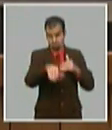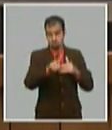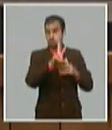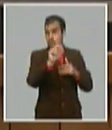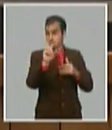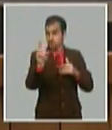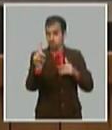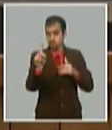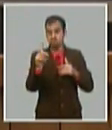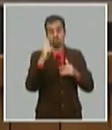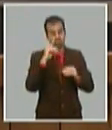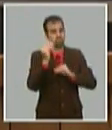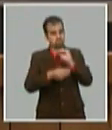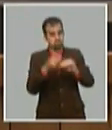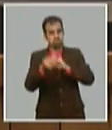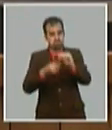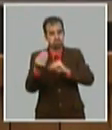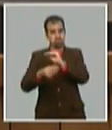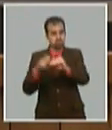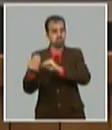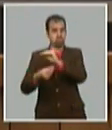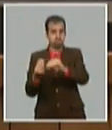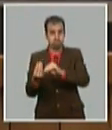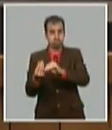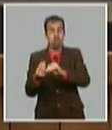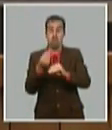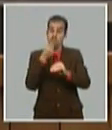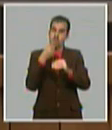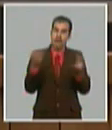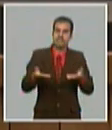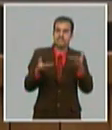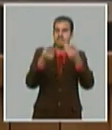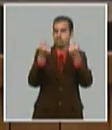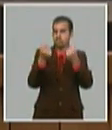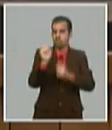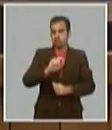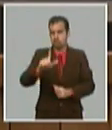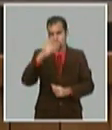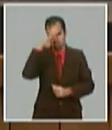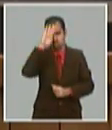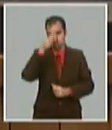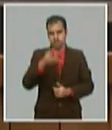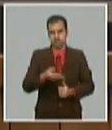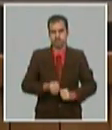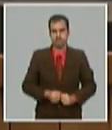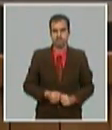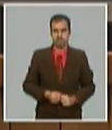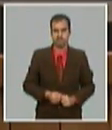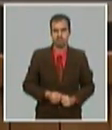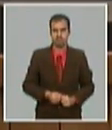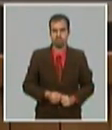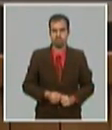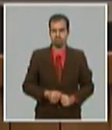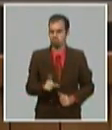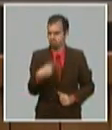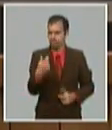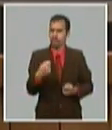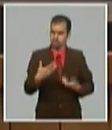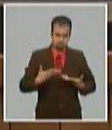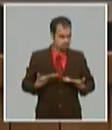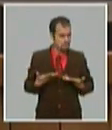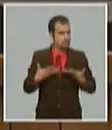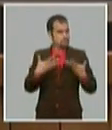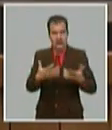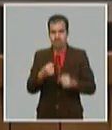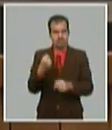que abre nuevas oportunidades para el desarrollo económico y social del país entreguémonos con todas las energías al